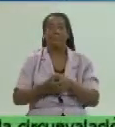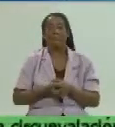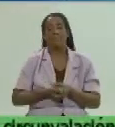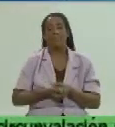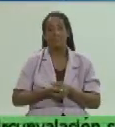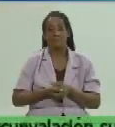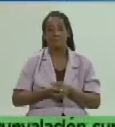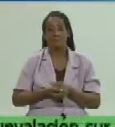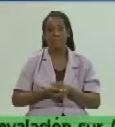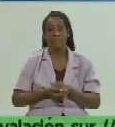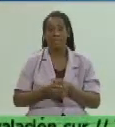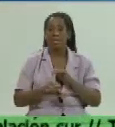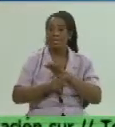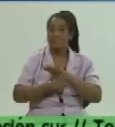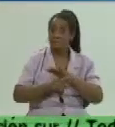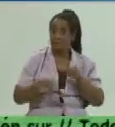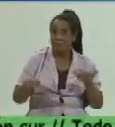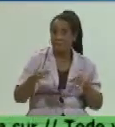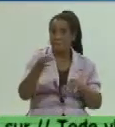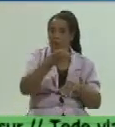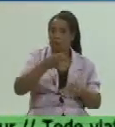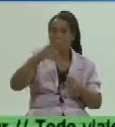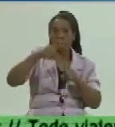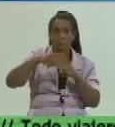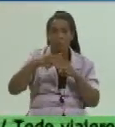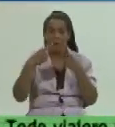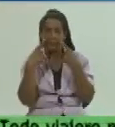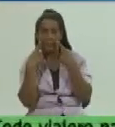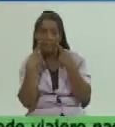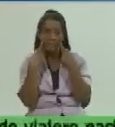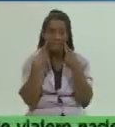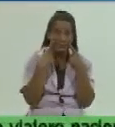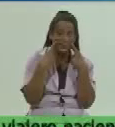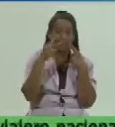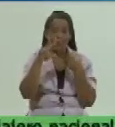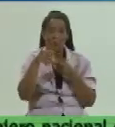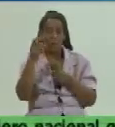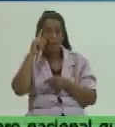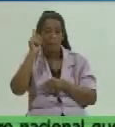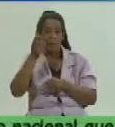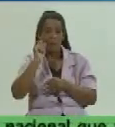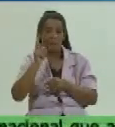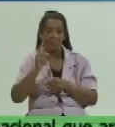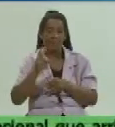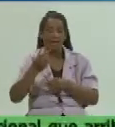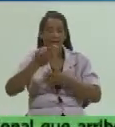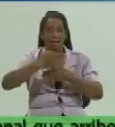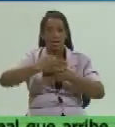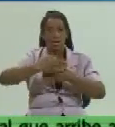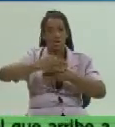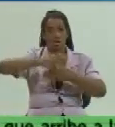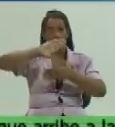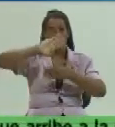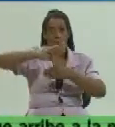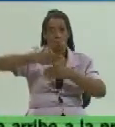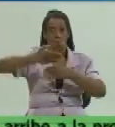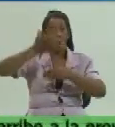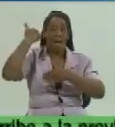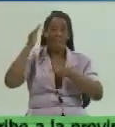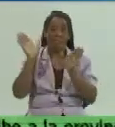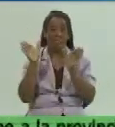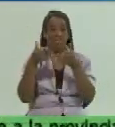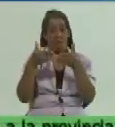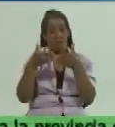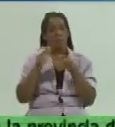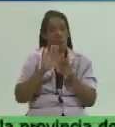Y ya en el municipio de Las Tunas también se aprecia esa nueva política de comercialización los kioscos que estaban cerrados se abren afortunadamente y se ven